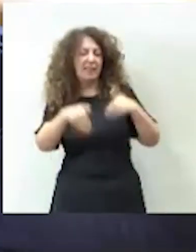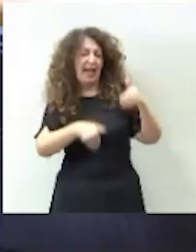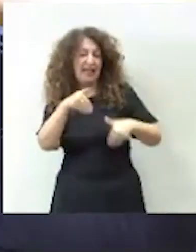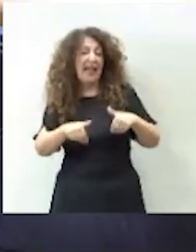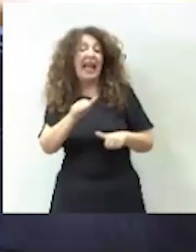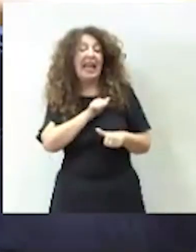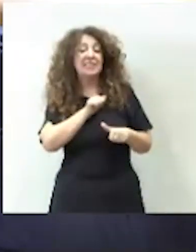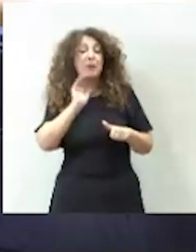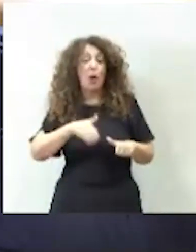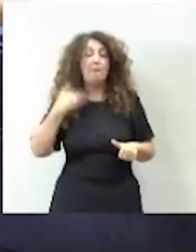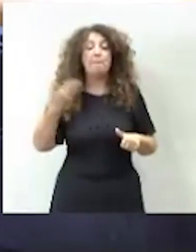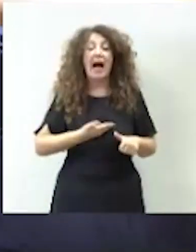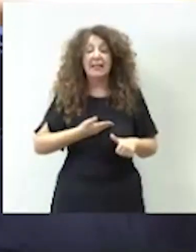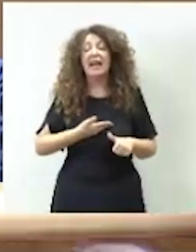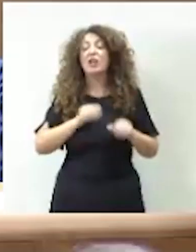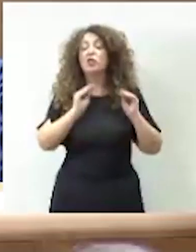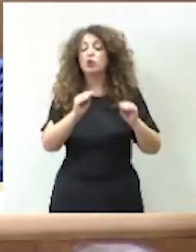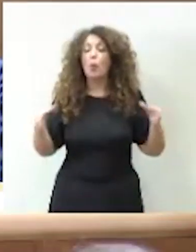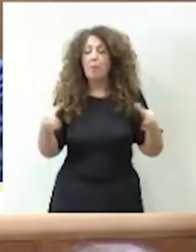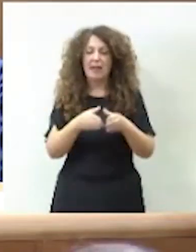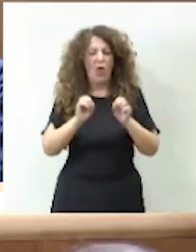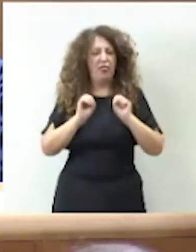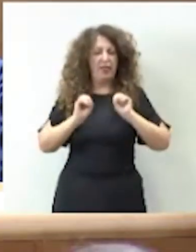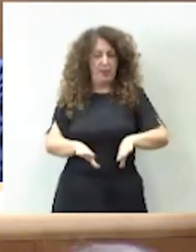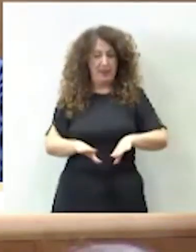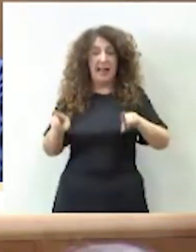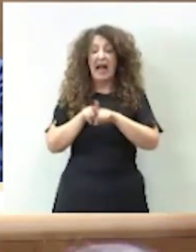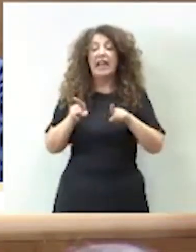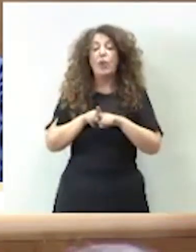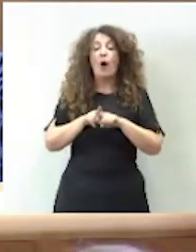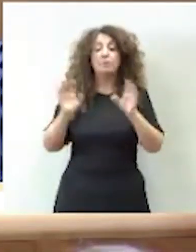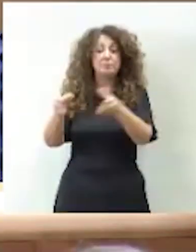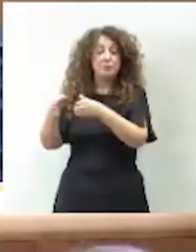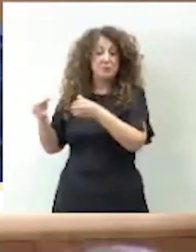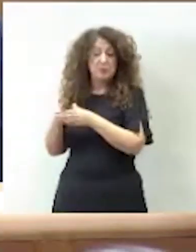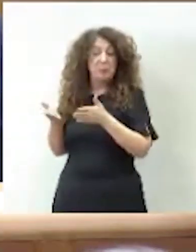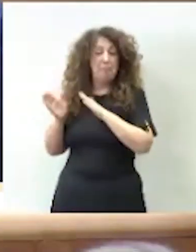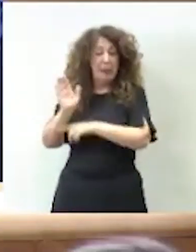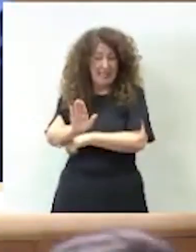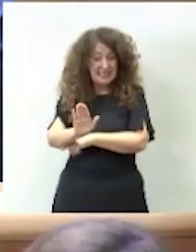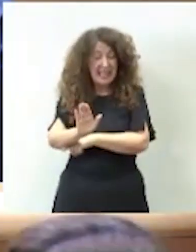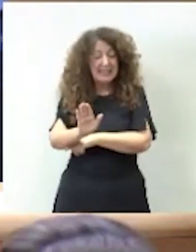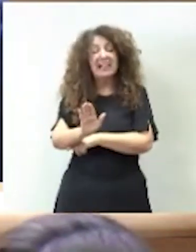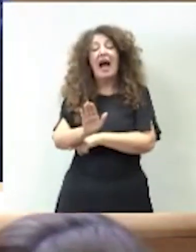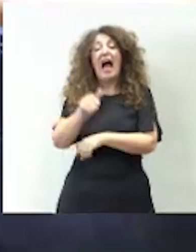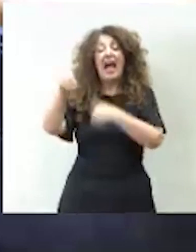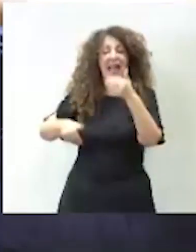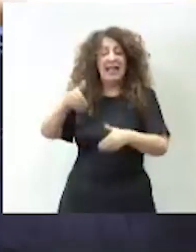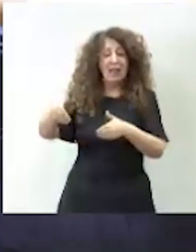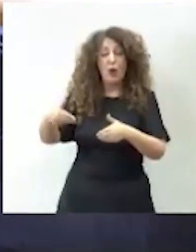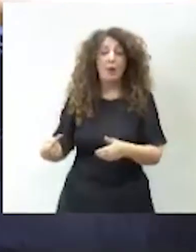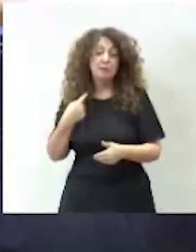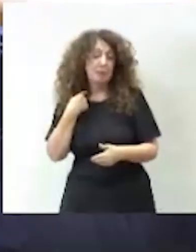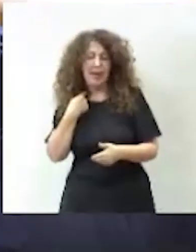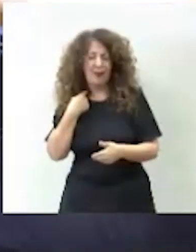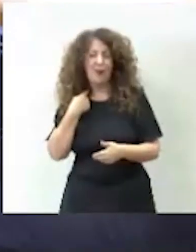dimita a los dirigentes de su partido, como se hacen en todos los partidos cuando pierden las elecciones a las que se presentan. Mejor no ir. Yo ni la veo ni